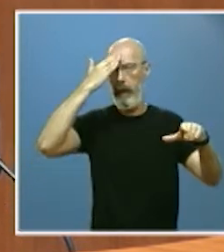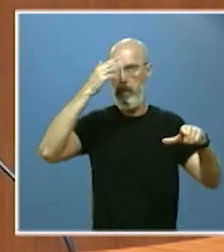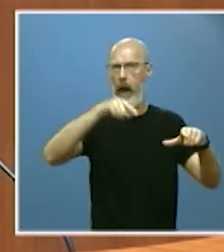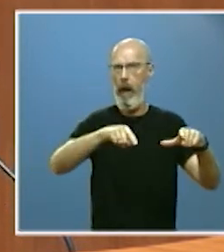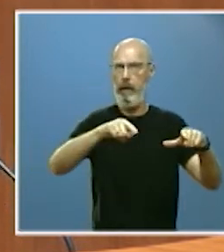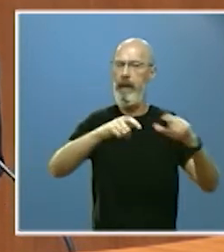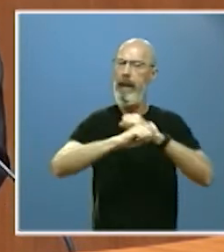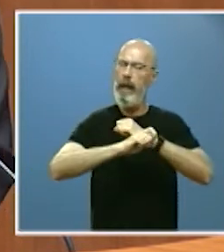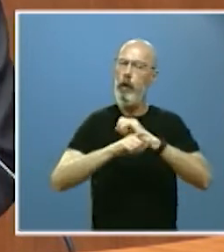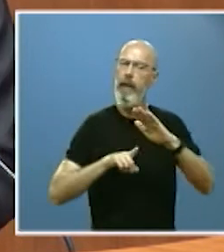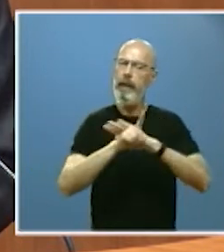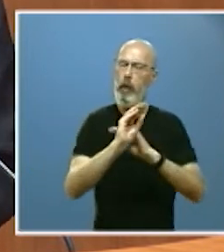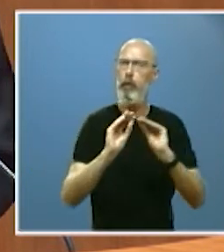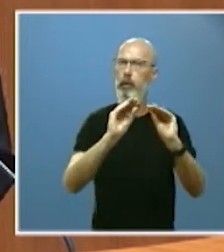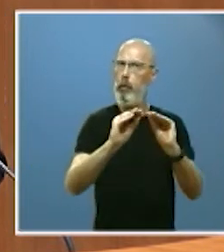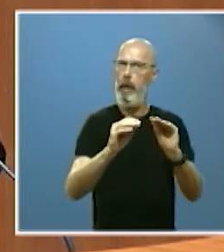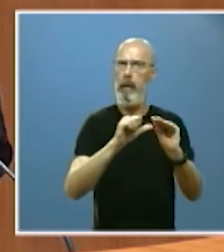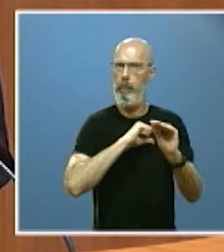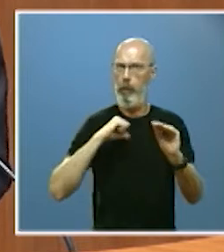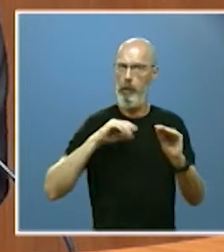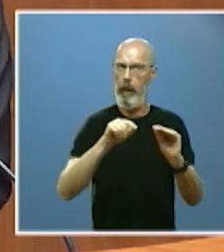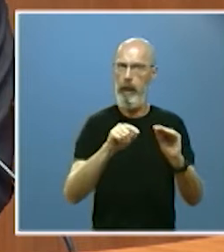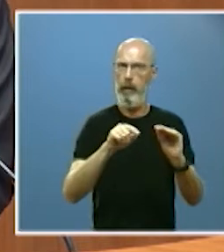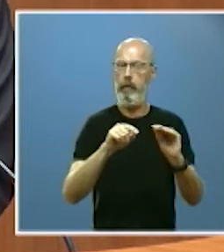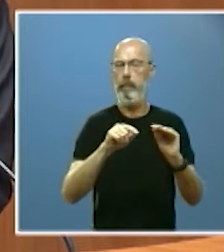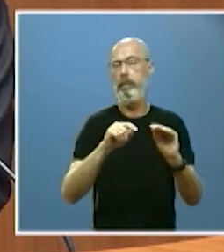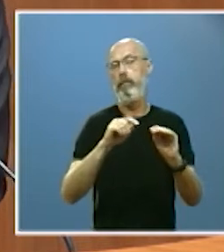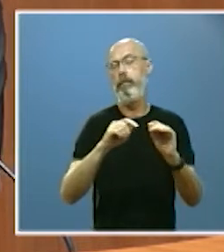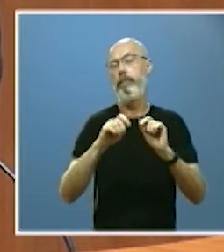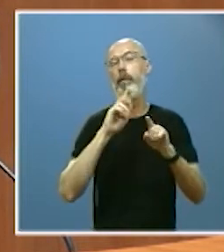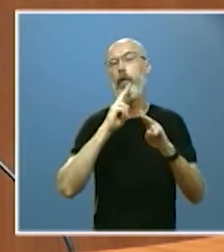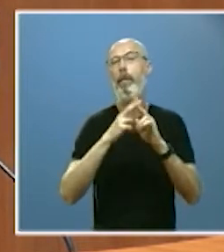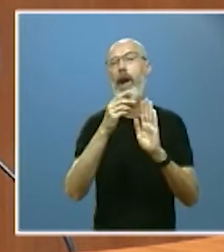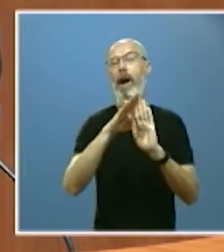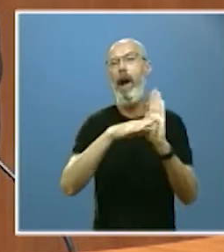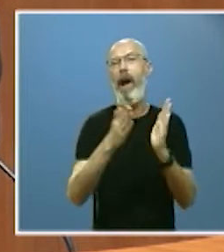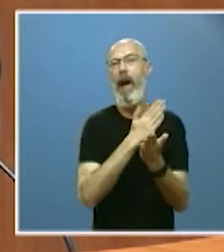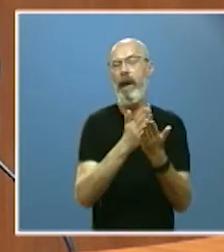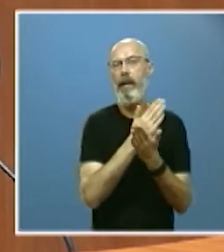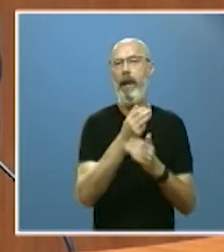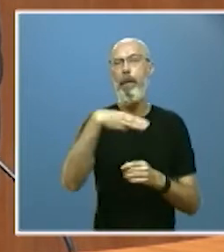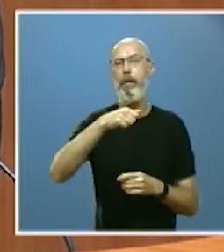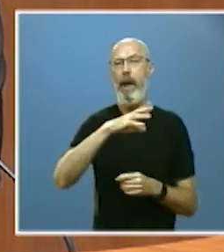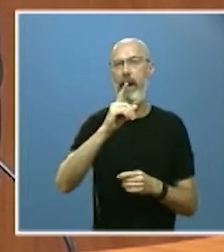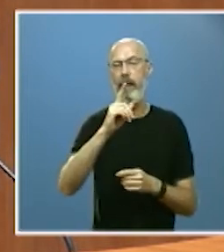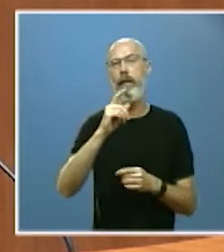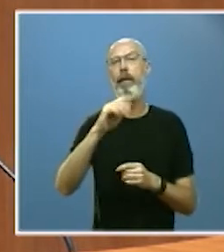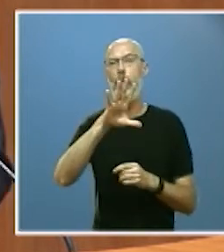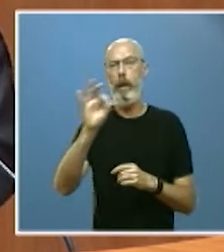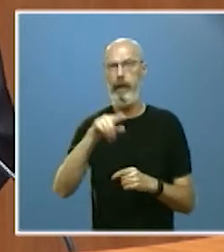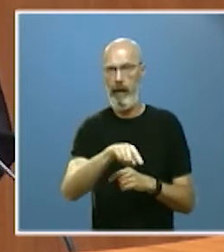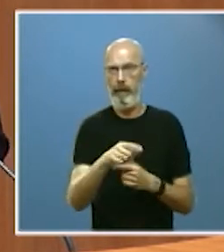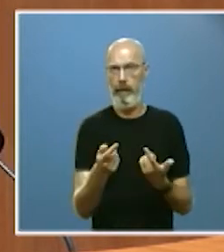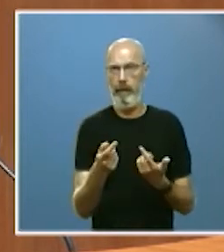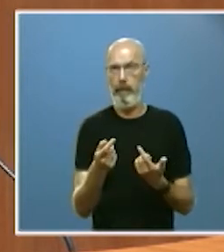estrategia de desarrollo a largo plazo que será la Agenda Más 50. De esta forma nuestro sector agroalimentario va a llegar al